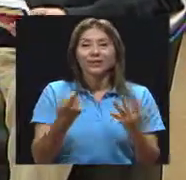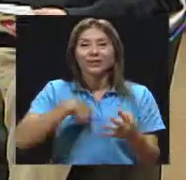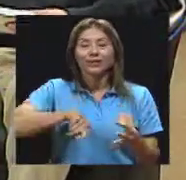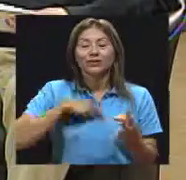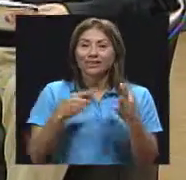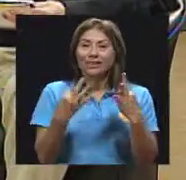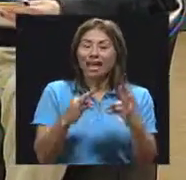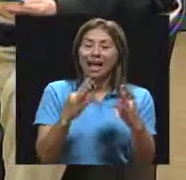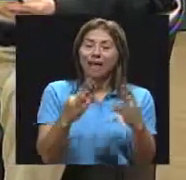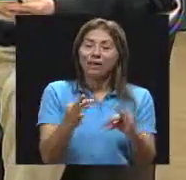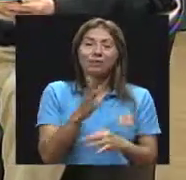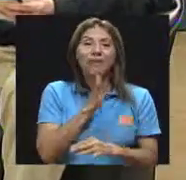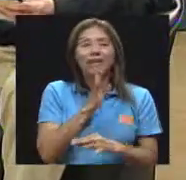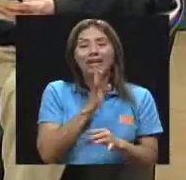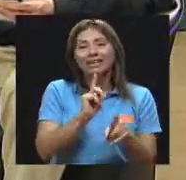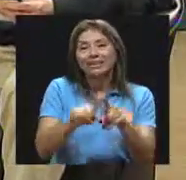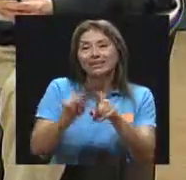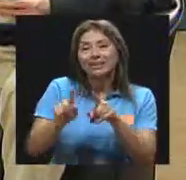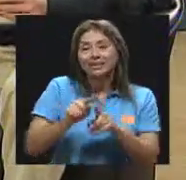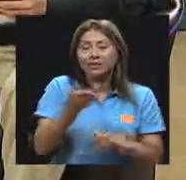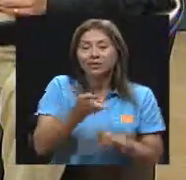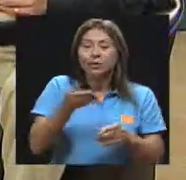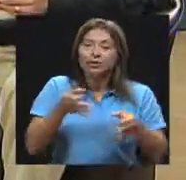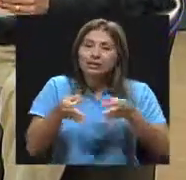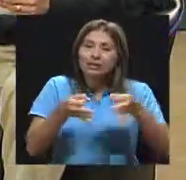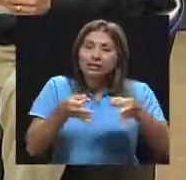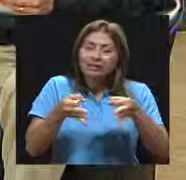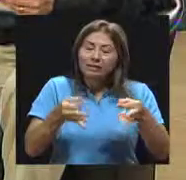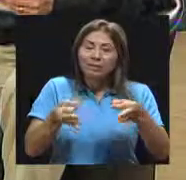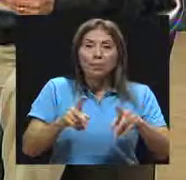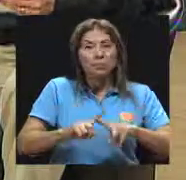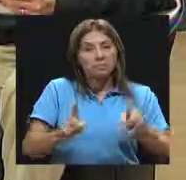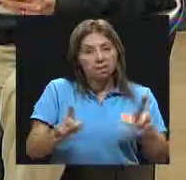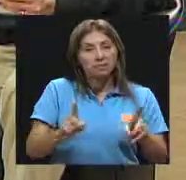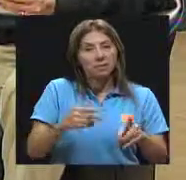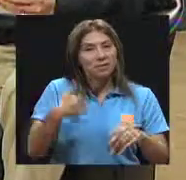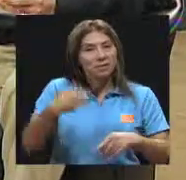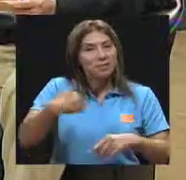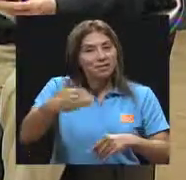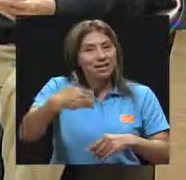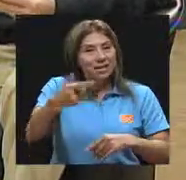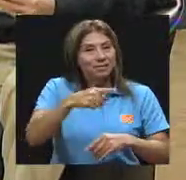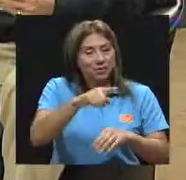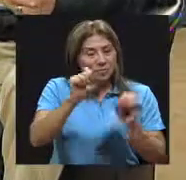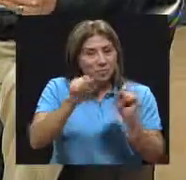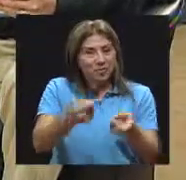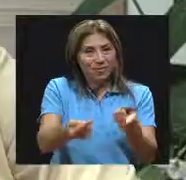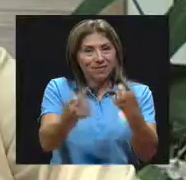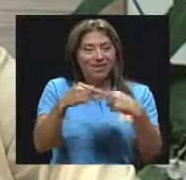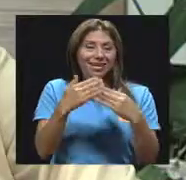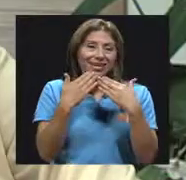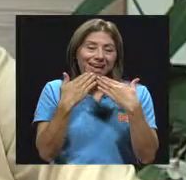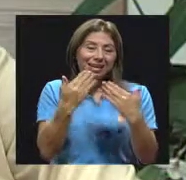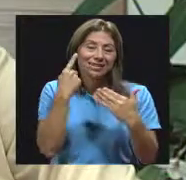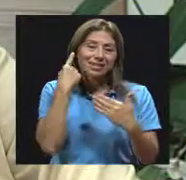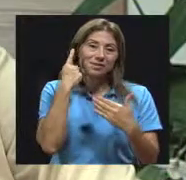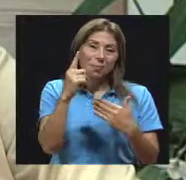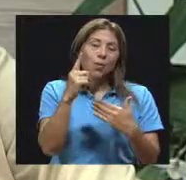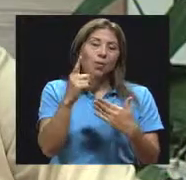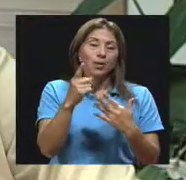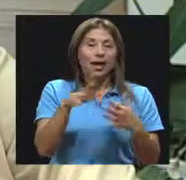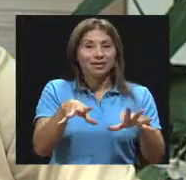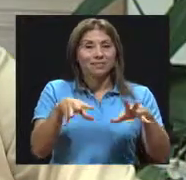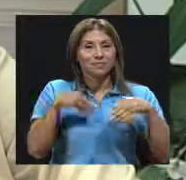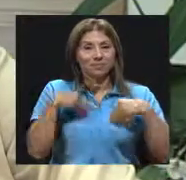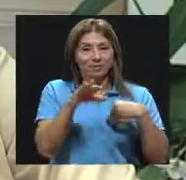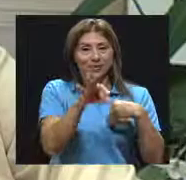intentamos abarcar muchos puntos de vista, pero realmente que queda la invitación para que más adelante usted nos siga acompañando. Muchas gracias por atender el llamado de